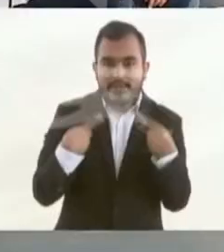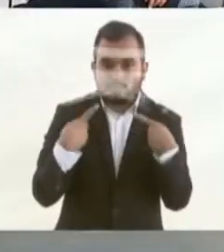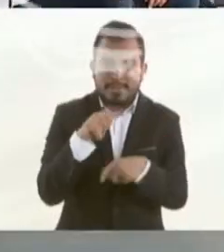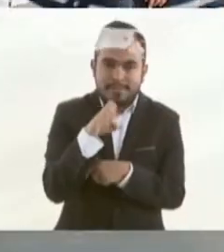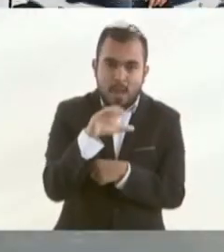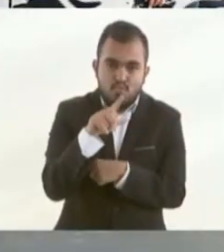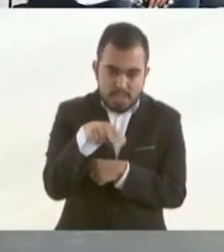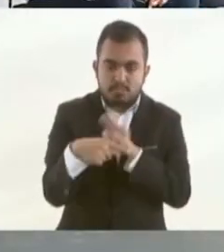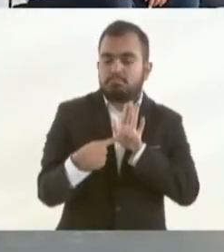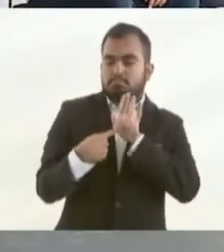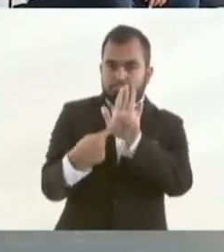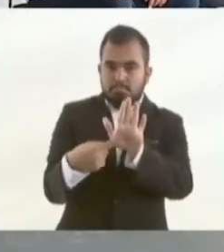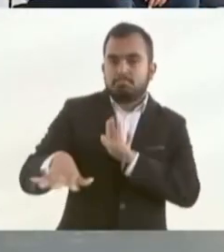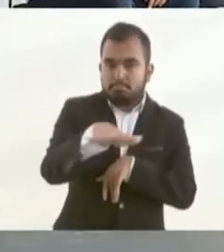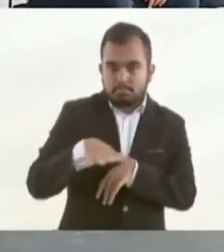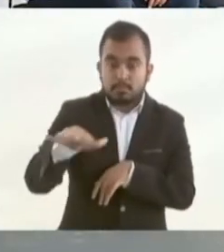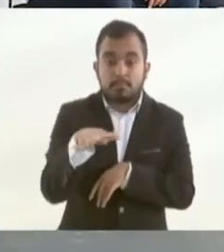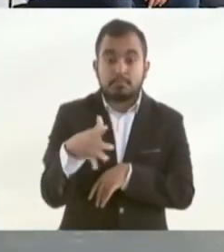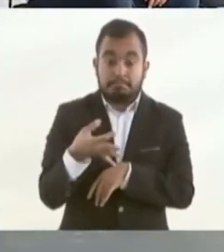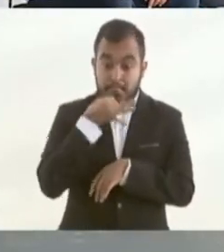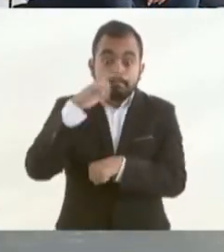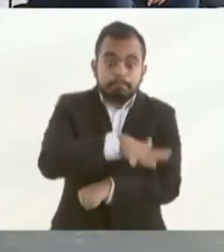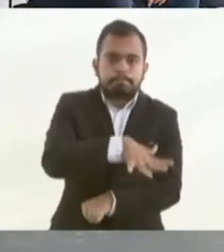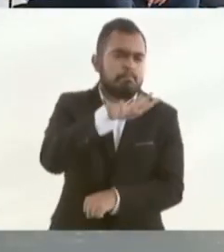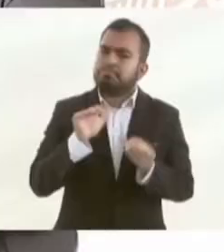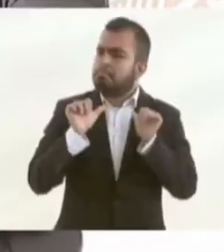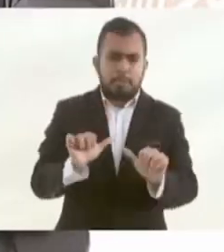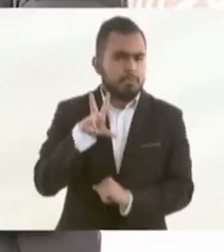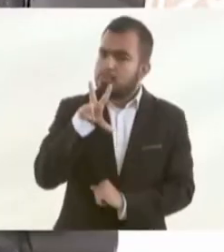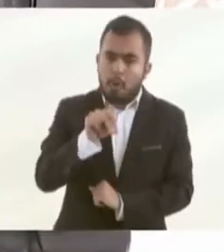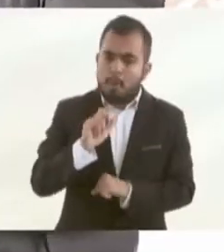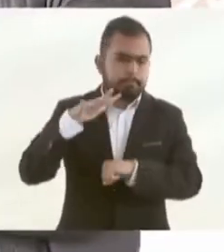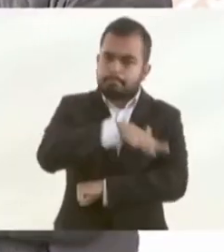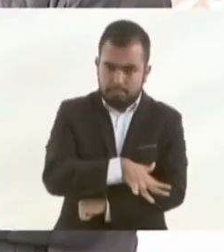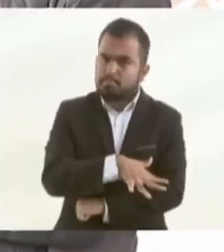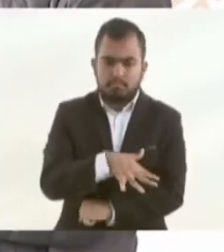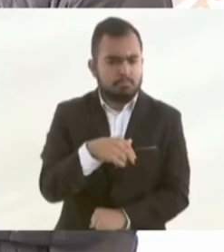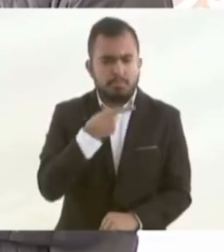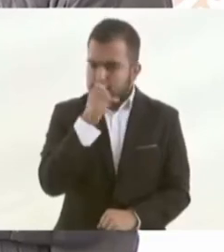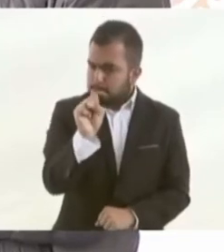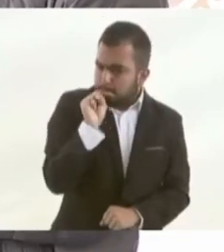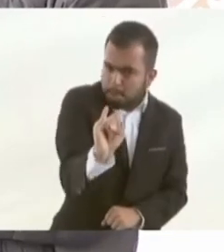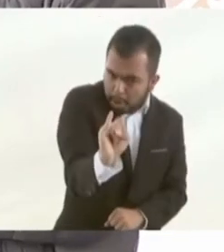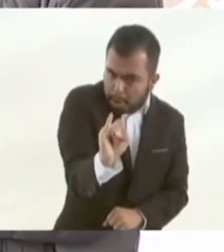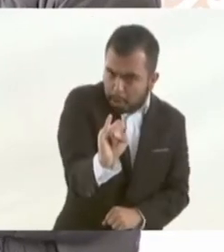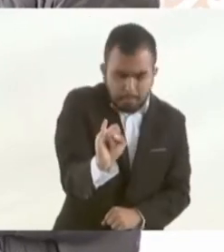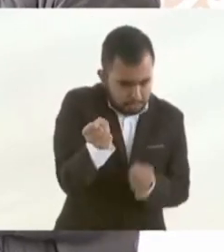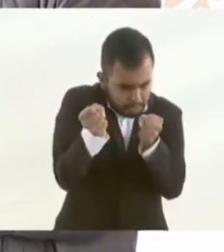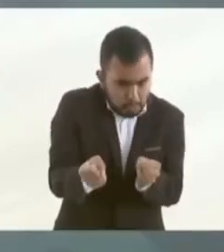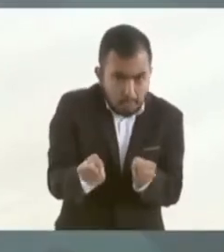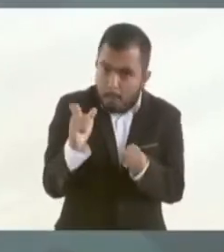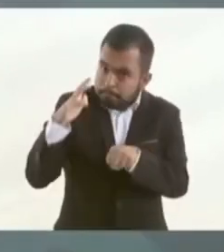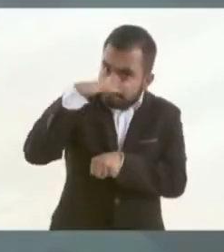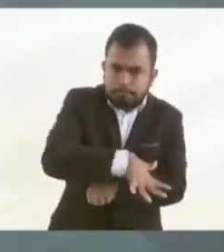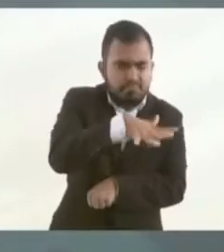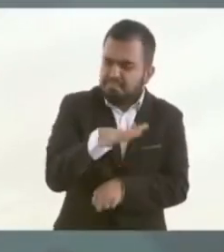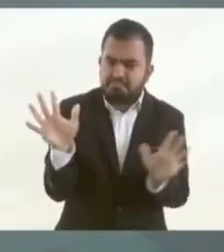La buena nueva es decirles no se van a inundar y darles la garantía de que eso no va a suceder.